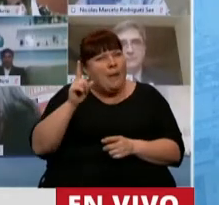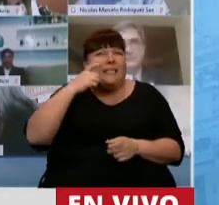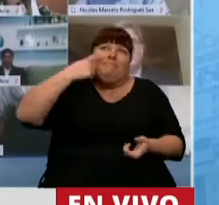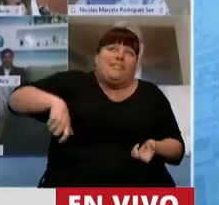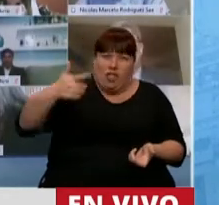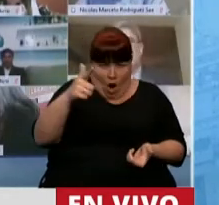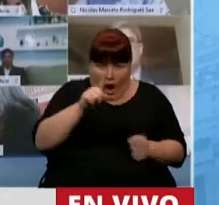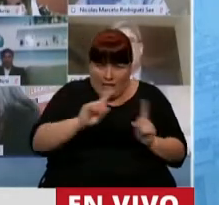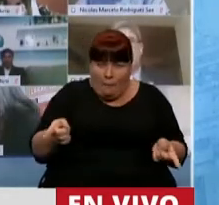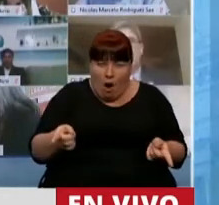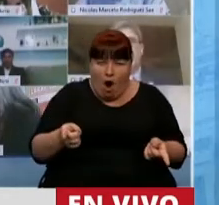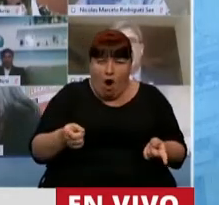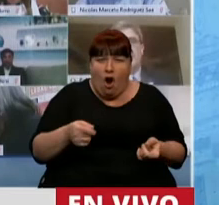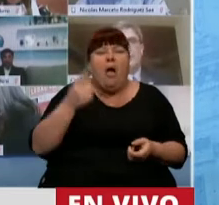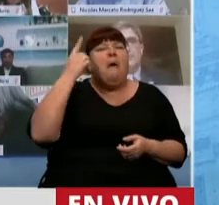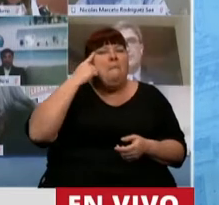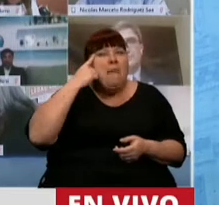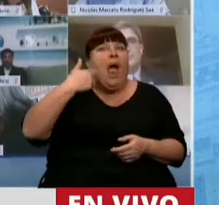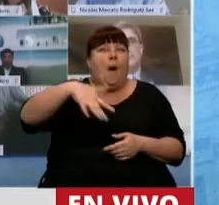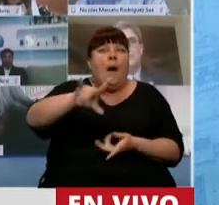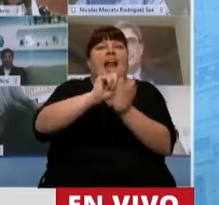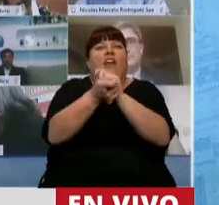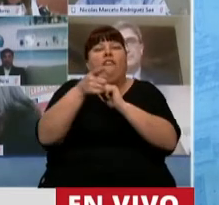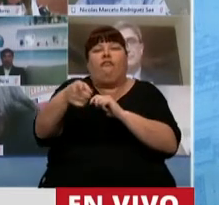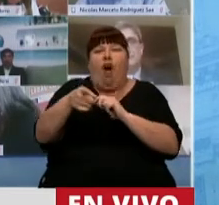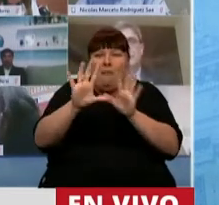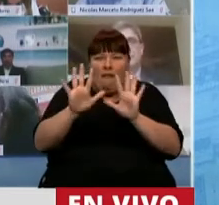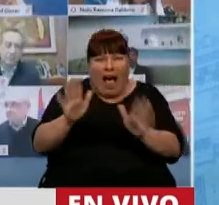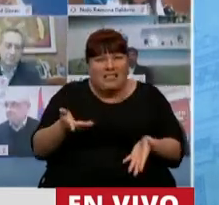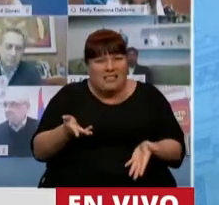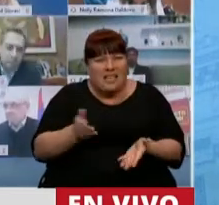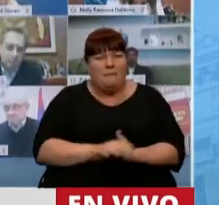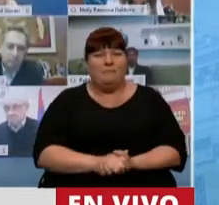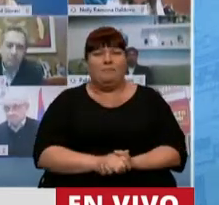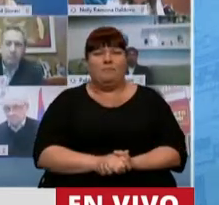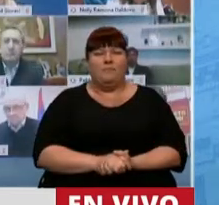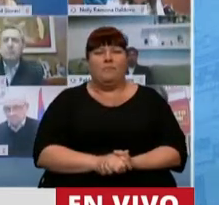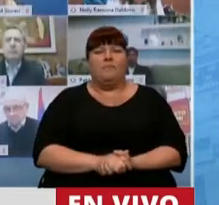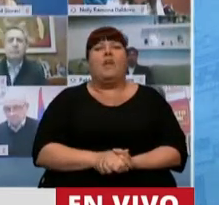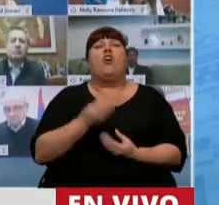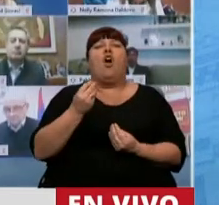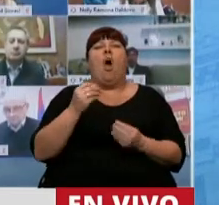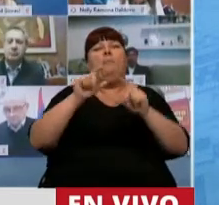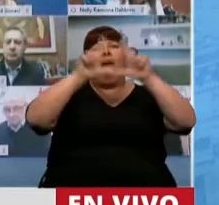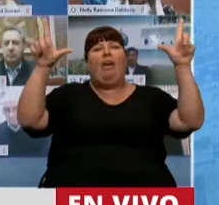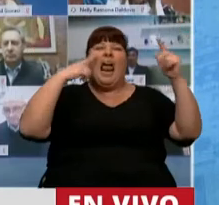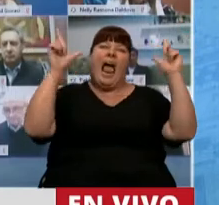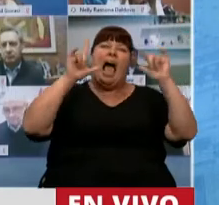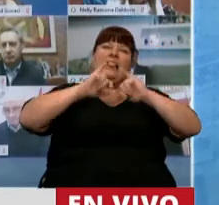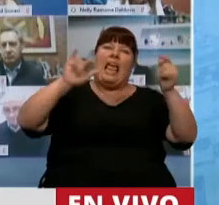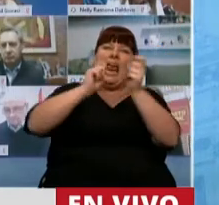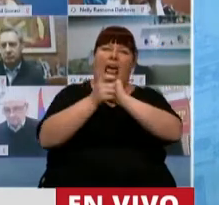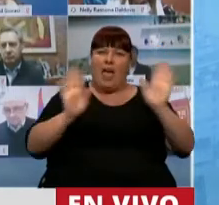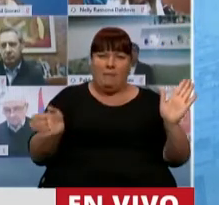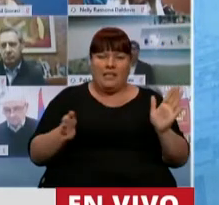colorados de pensar que vamos a hacer una reforma de esas características a través de una pantalla de televisión